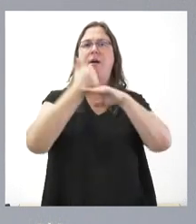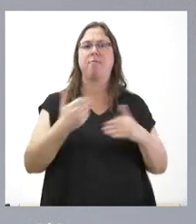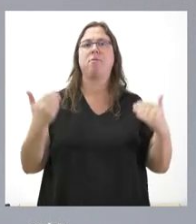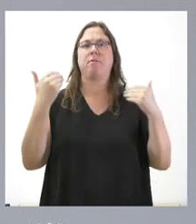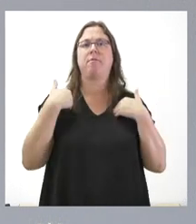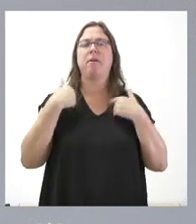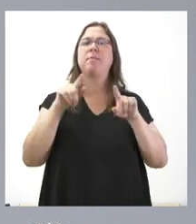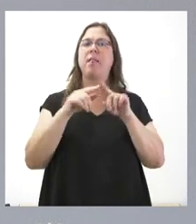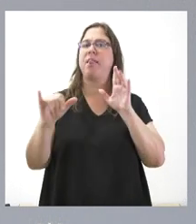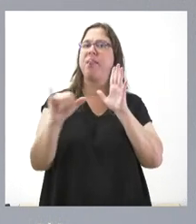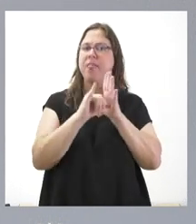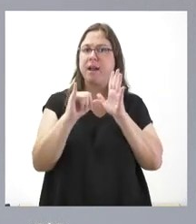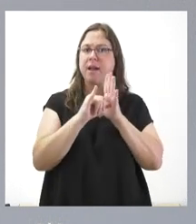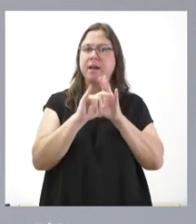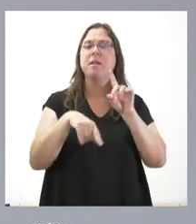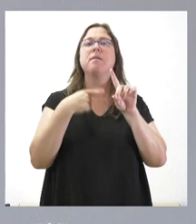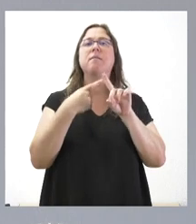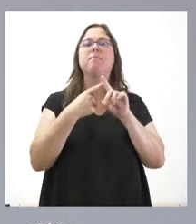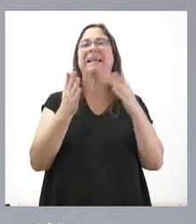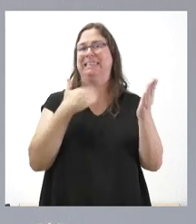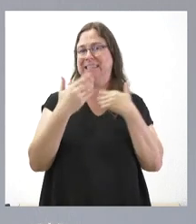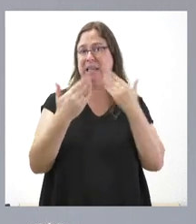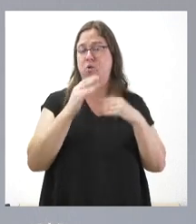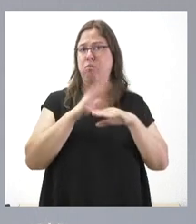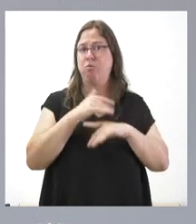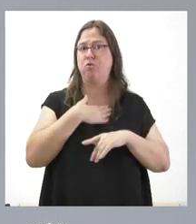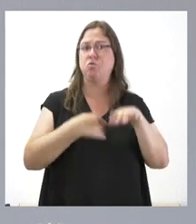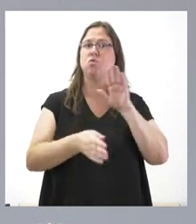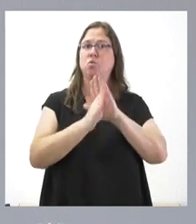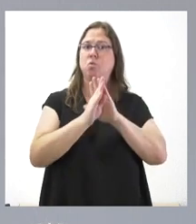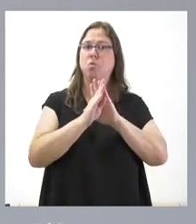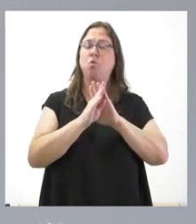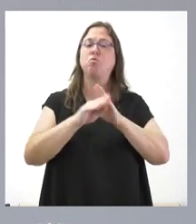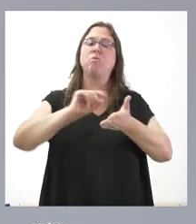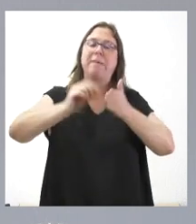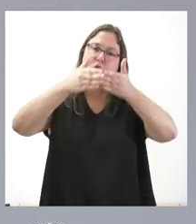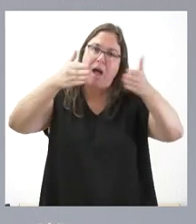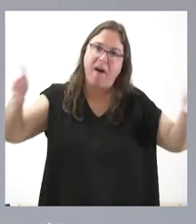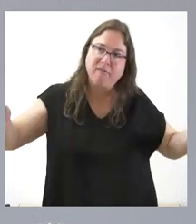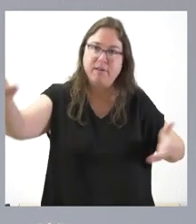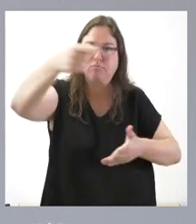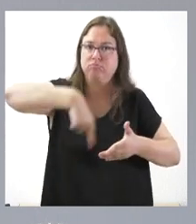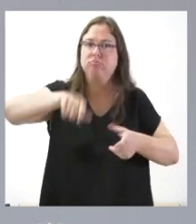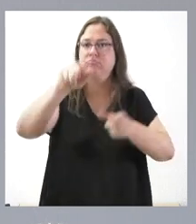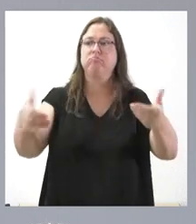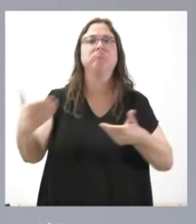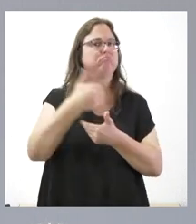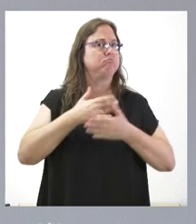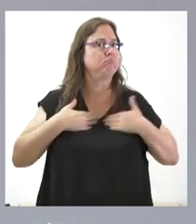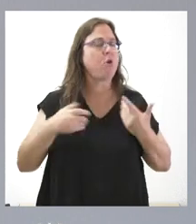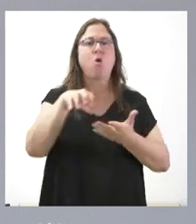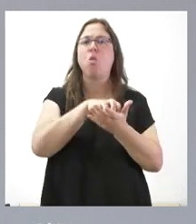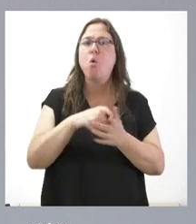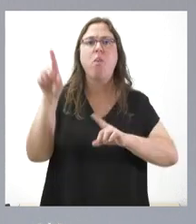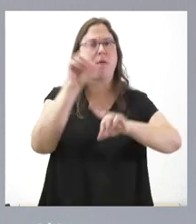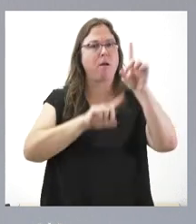León desde la cercanía y desde el diálogo y, por tanto, manteniendo nuestros despachos abiertos al conjunto de los ciudadanos, a sus inquietudes, a